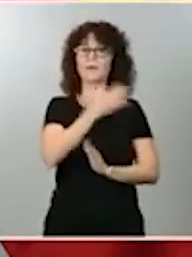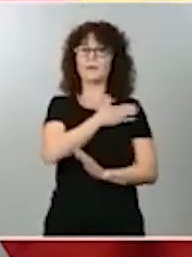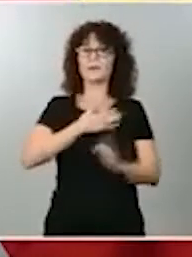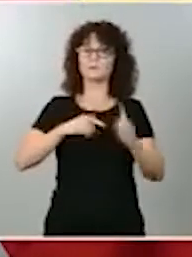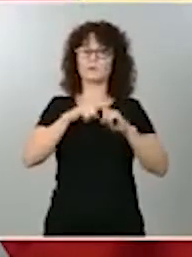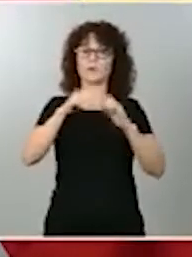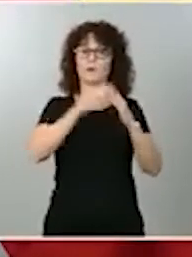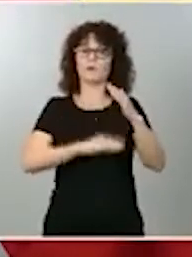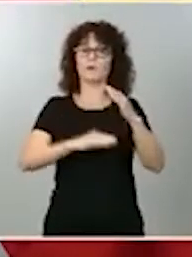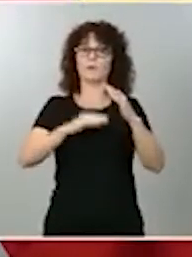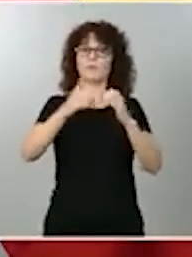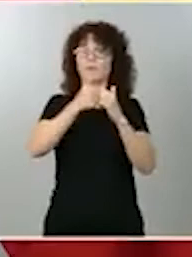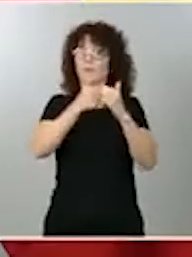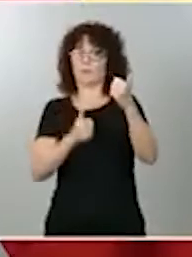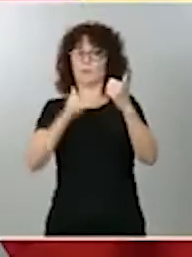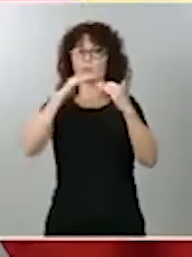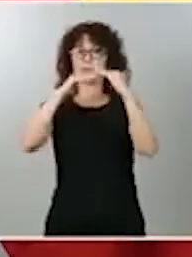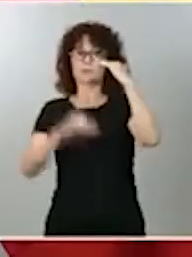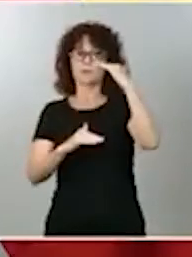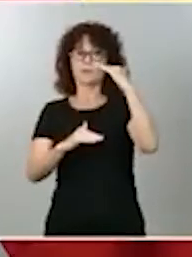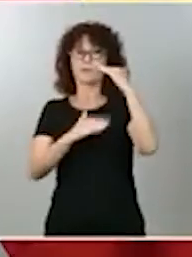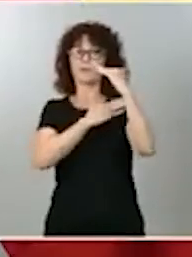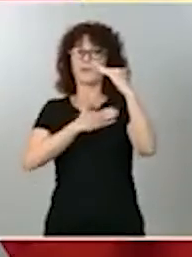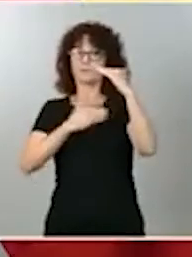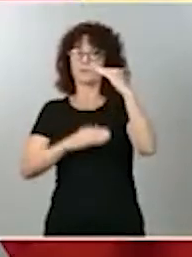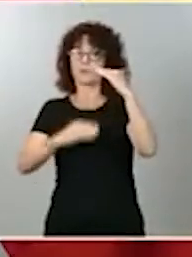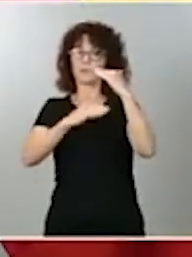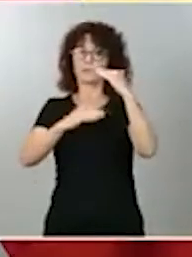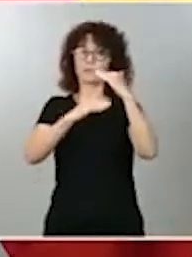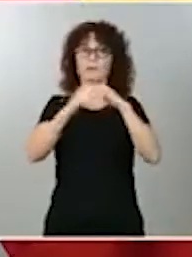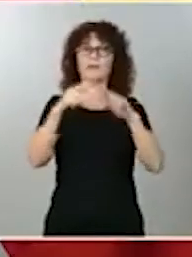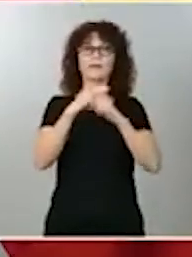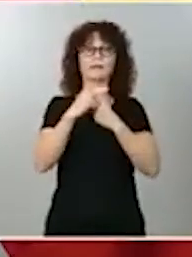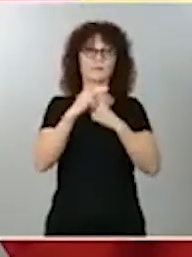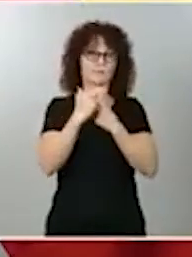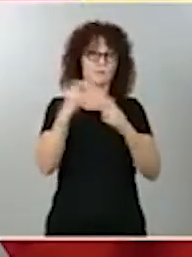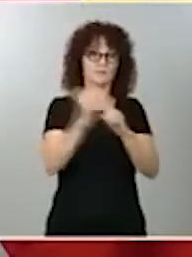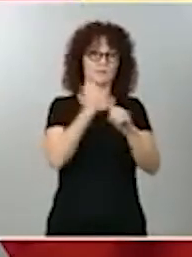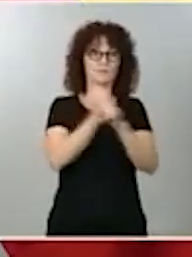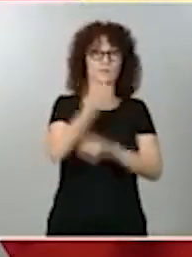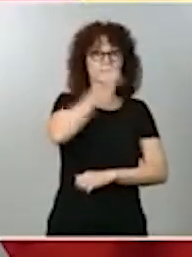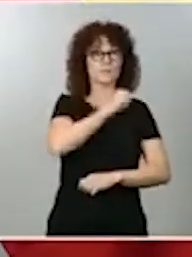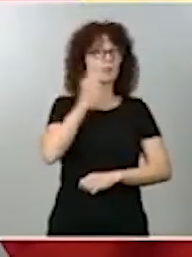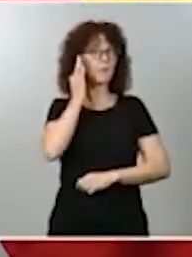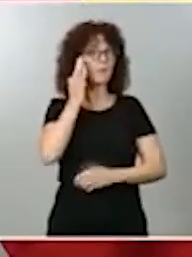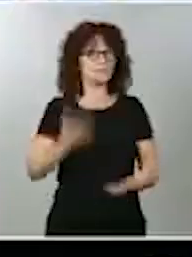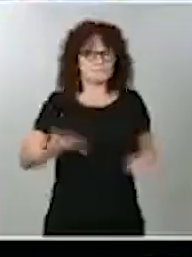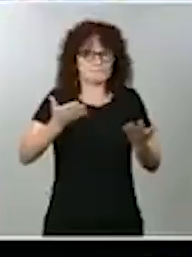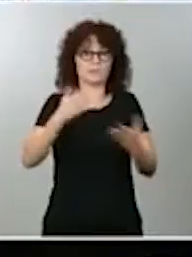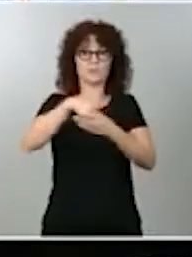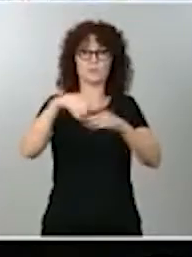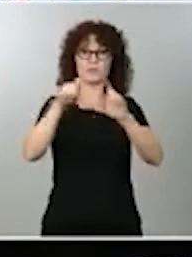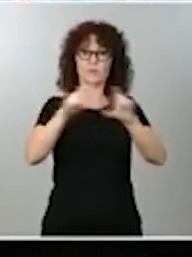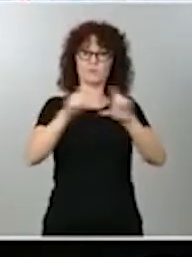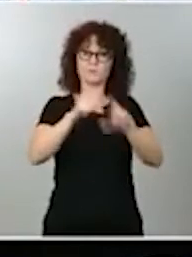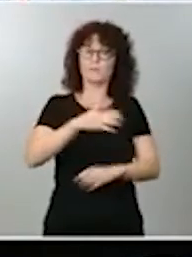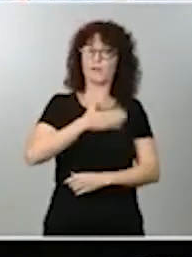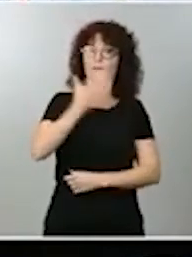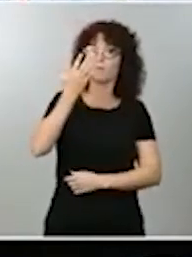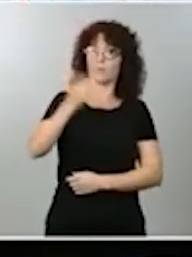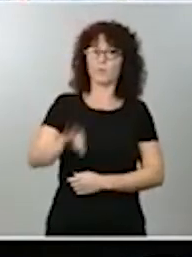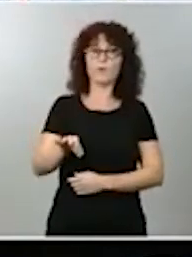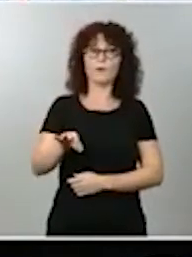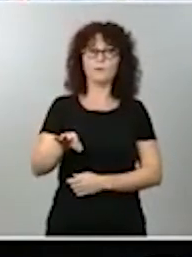tanto, lo que vamos a darles es una herramienta a los trabajadores y a las trabajadoras en sus empresas para que puedan tener un dato